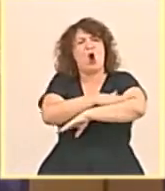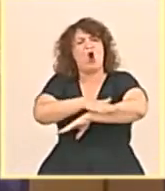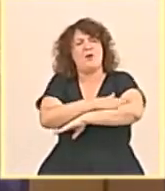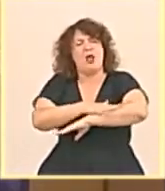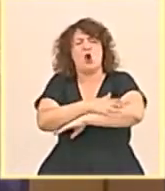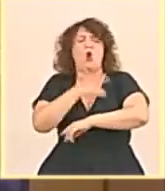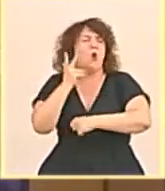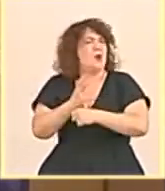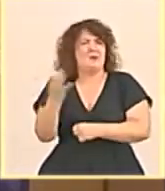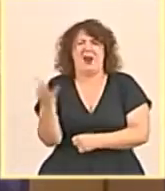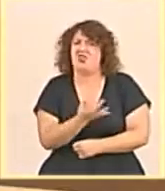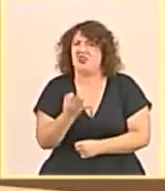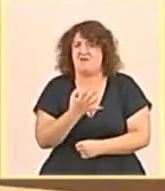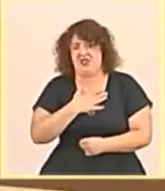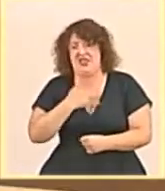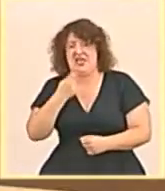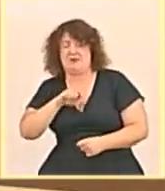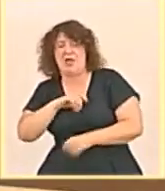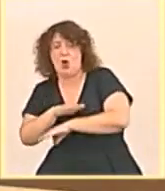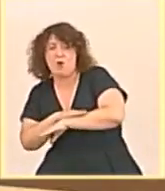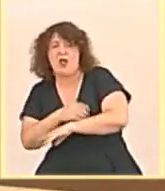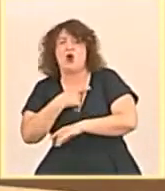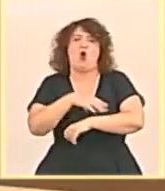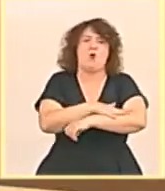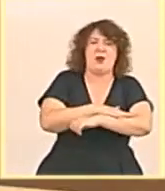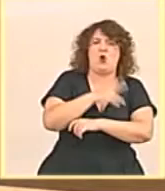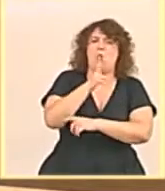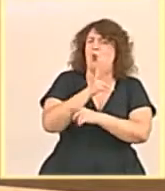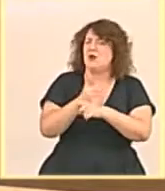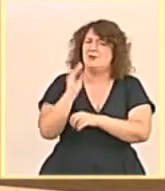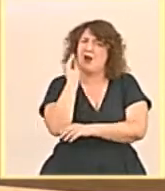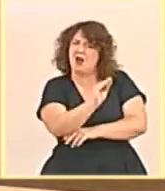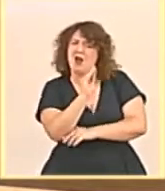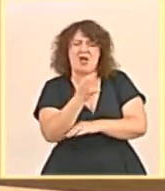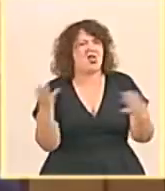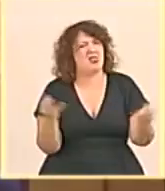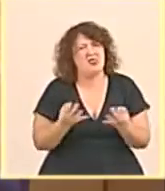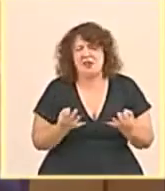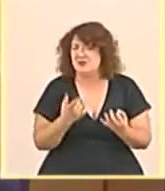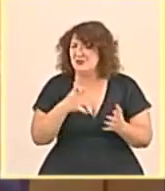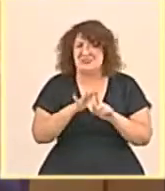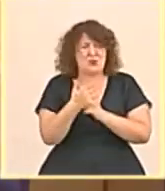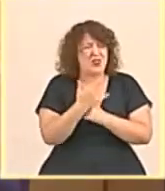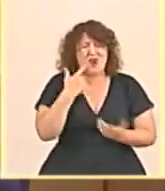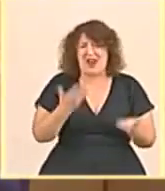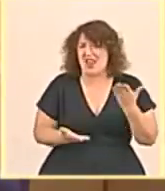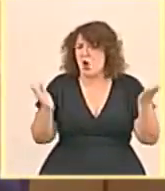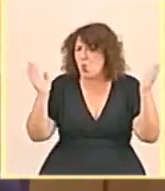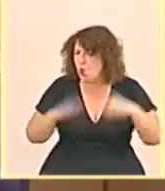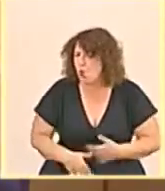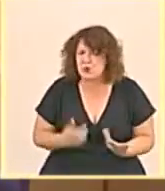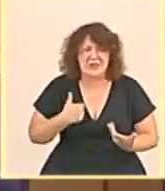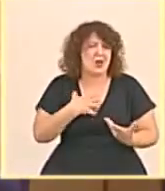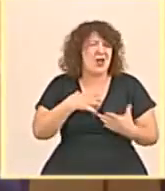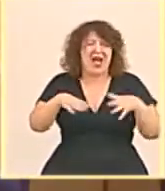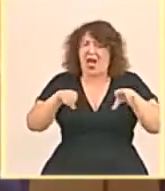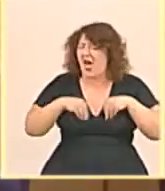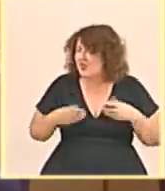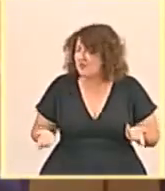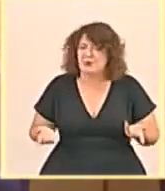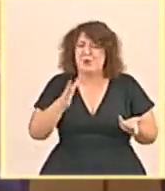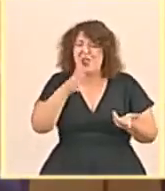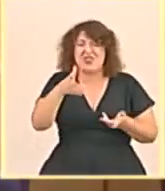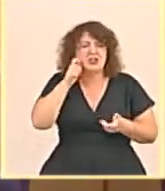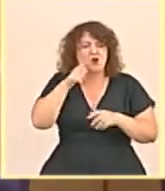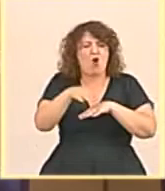Es necesario que la comunidad internacional centre su atención en esta situación injusta e inadmisible en exigencia del respeto a los derechos fundamentales